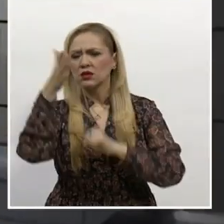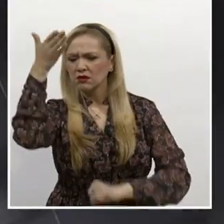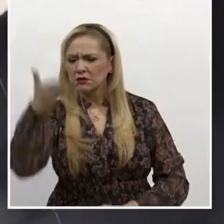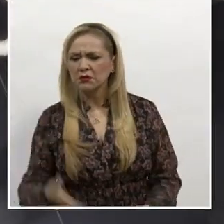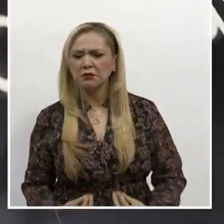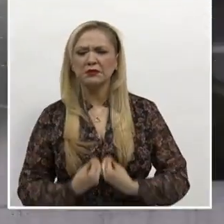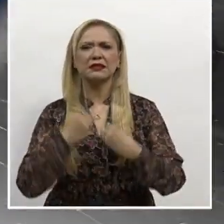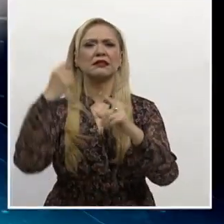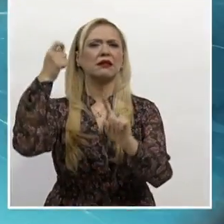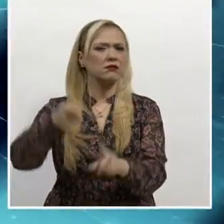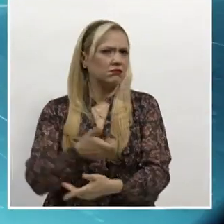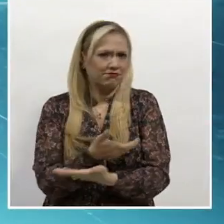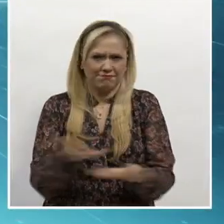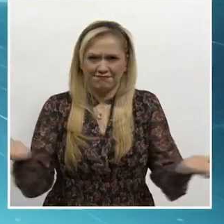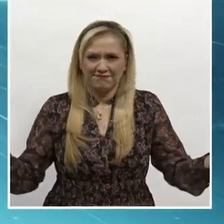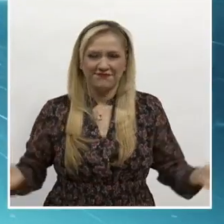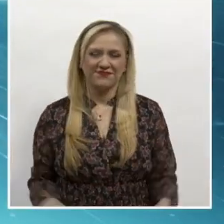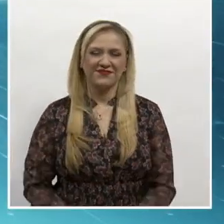social.